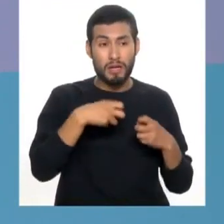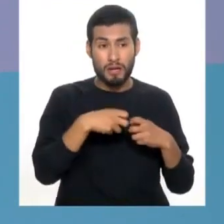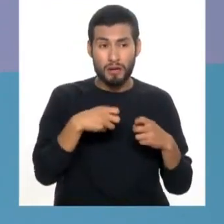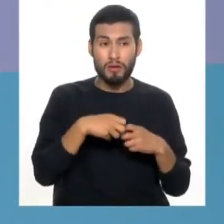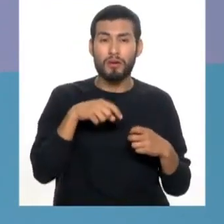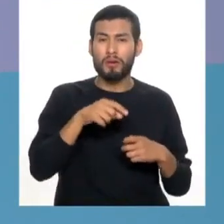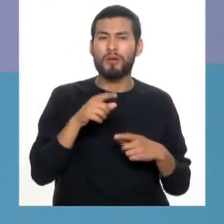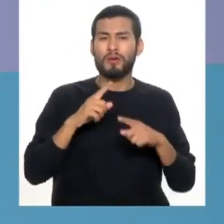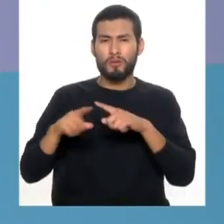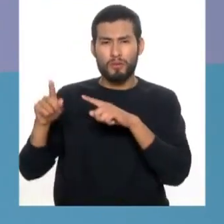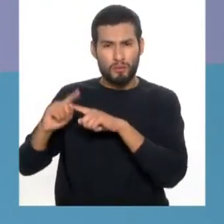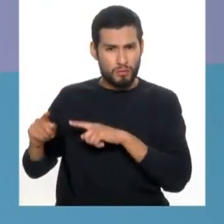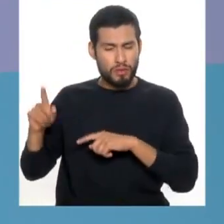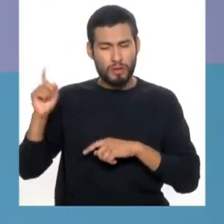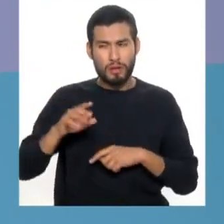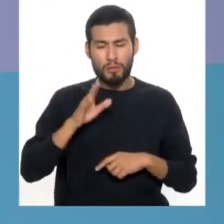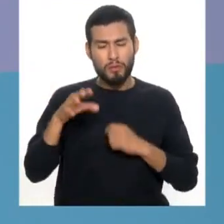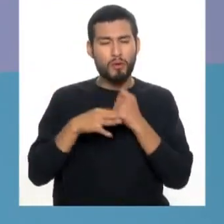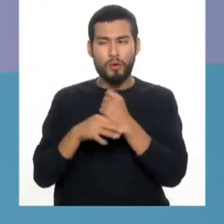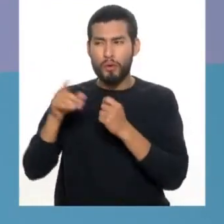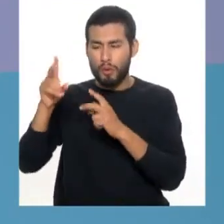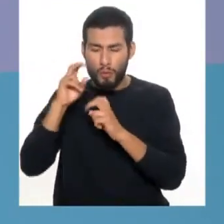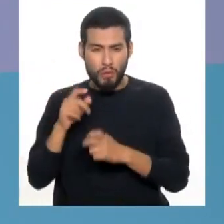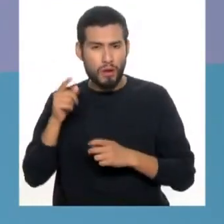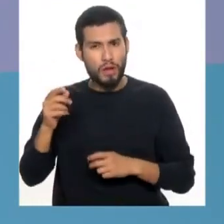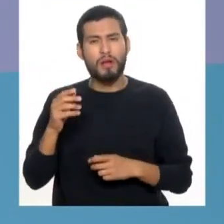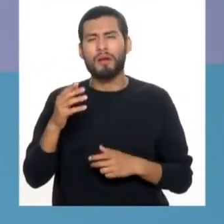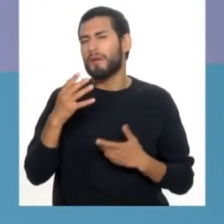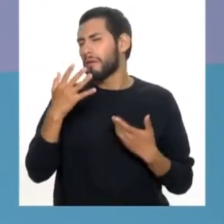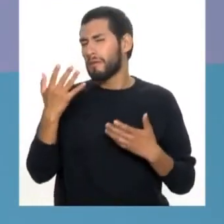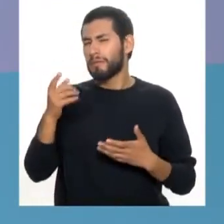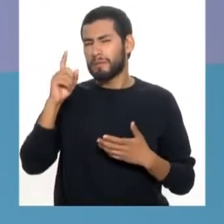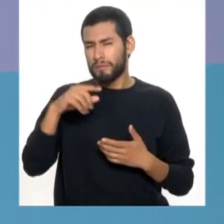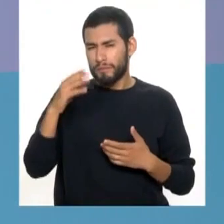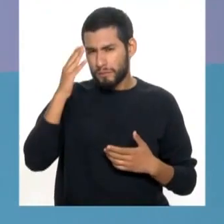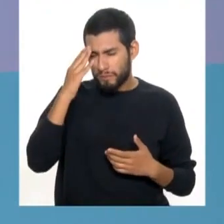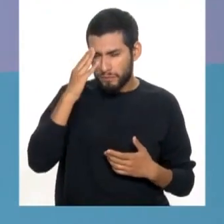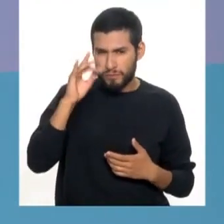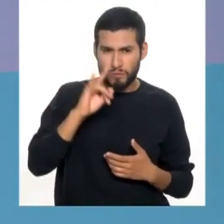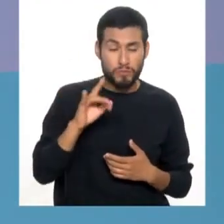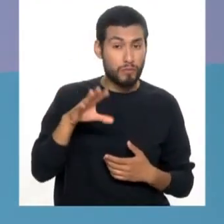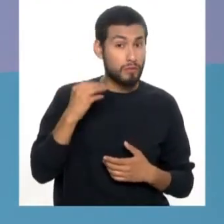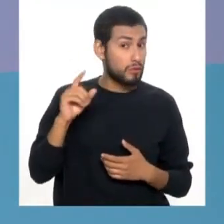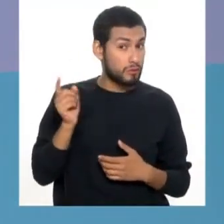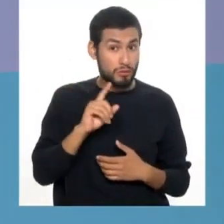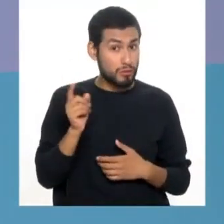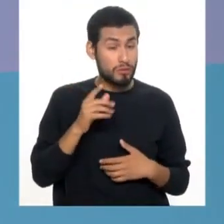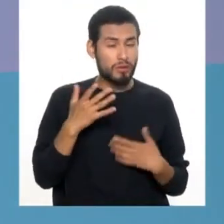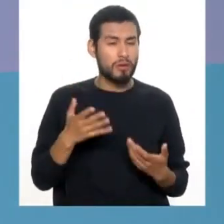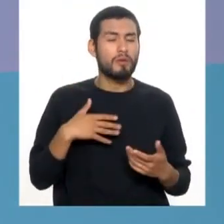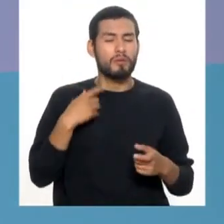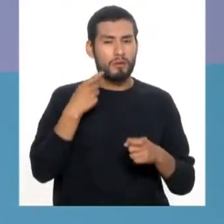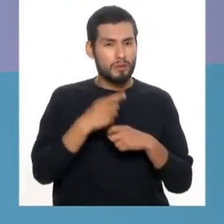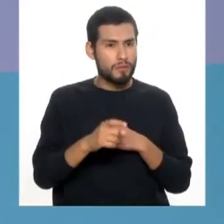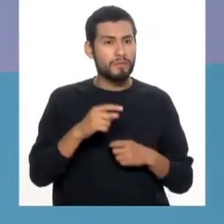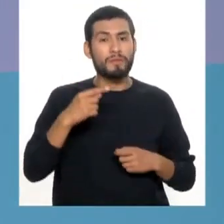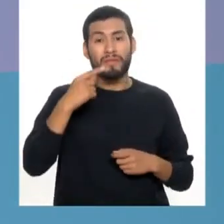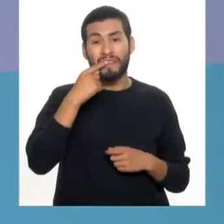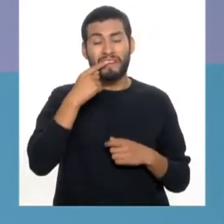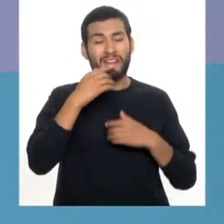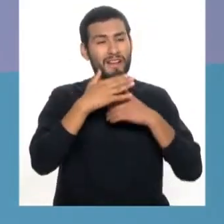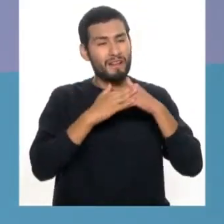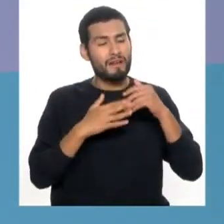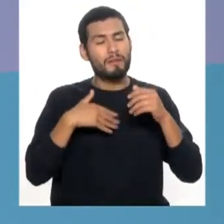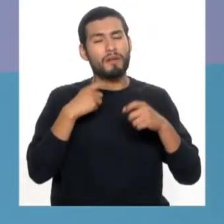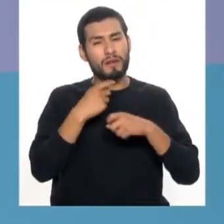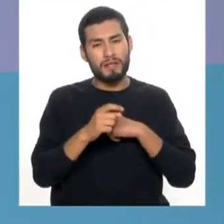hay cepillos eléctricos. Hay que ir al odontólogo, porque esto ya es algo mucho más delicado. Hay que saber usarlo, porque si no lo sabemos usar, sí nos puede dañar el esmalte y nos puede dañar